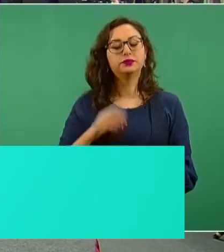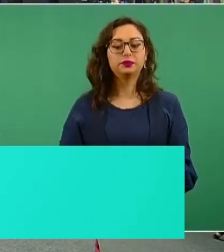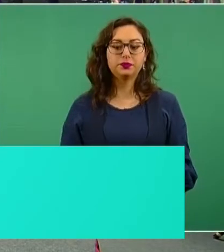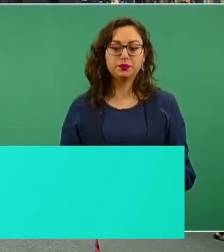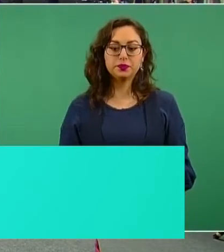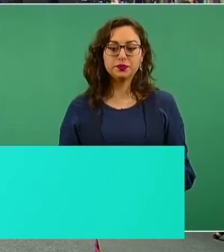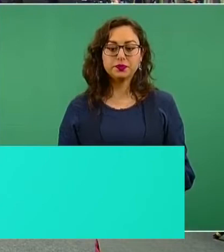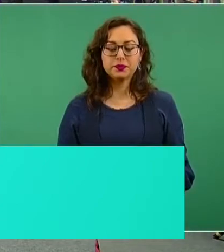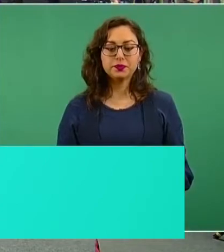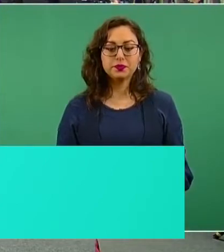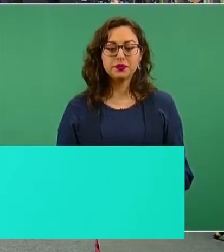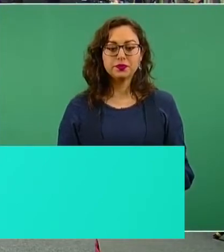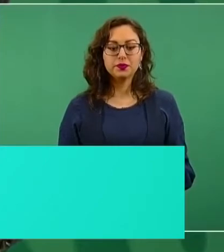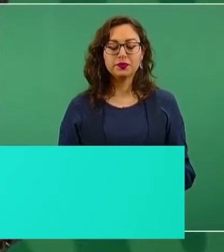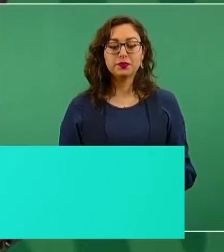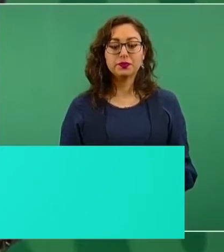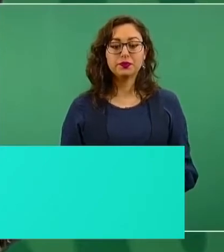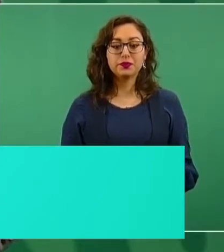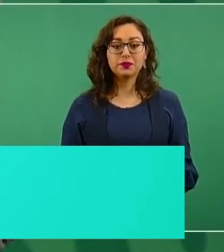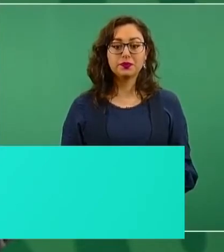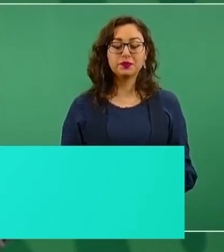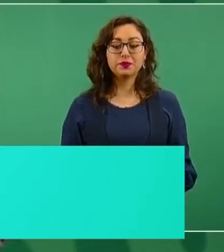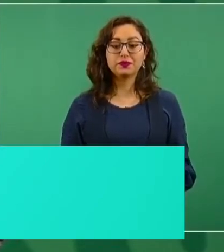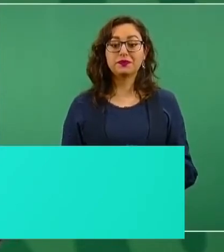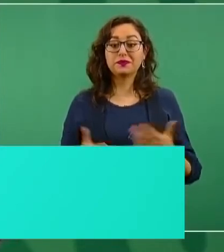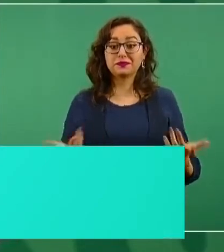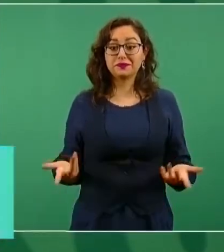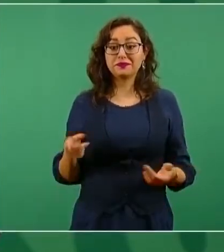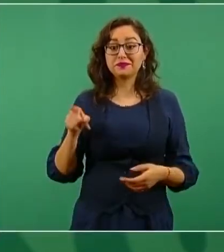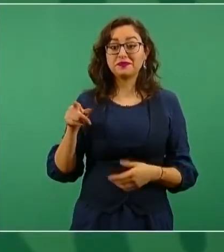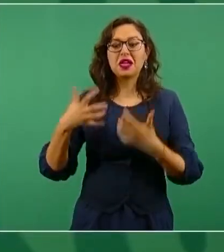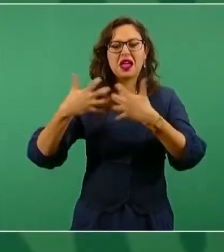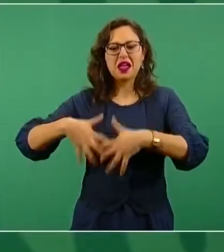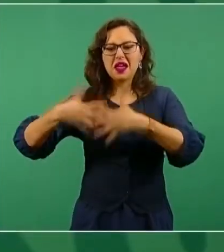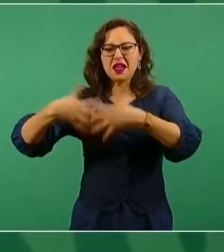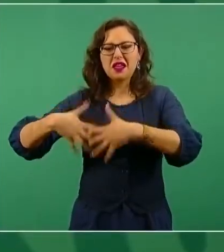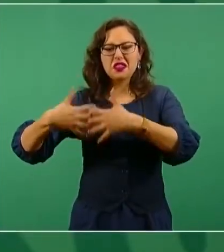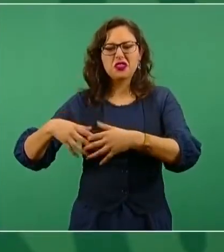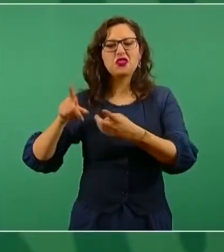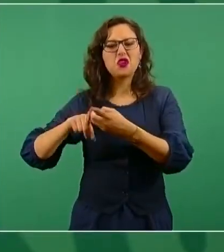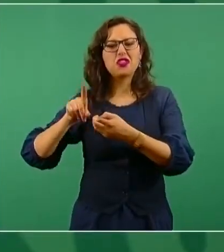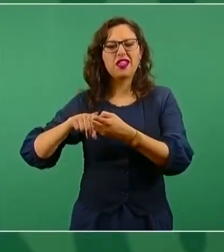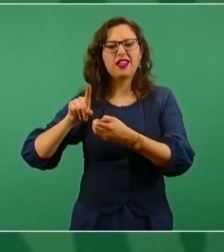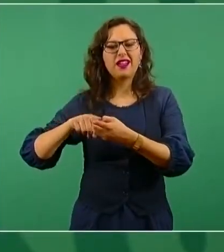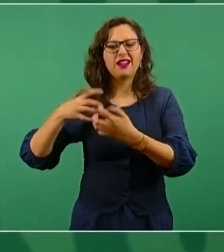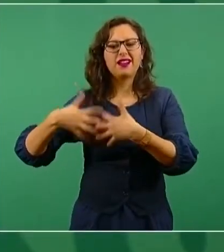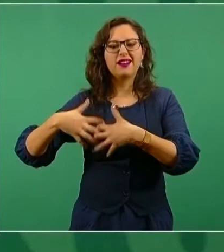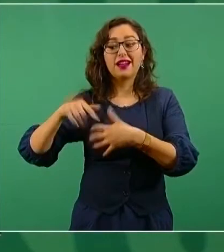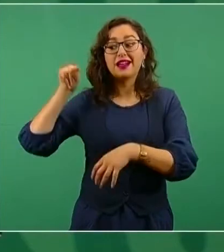esa energía de Chiapas llegó a Nuevo León